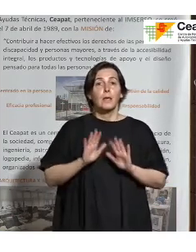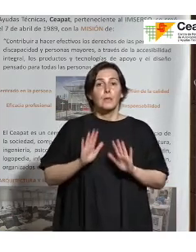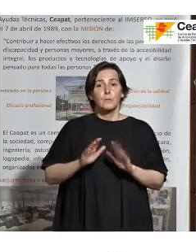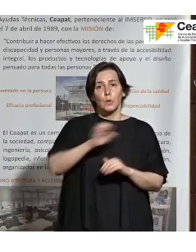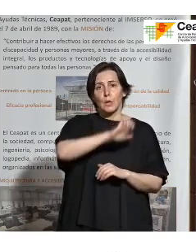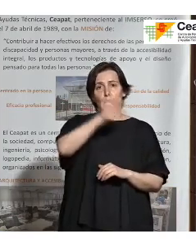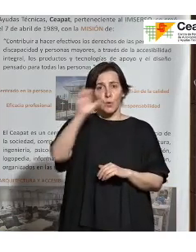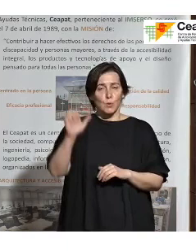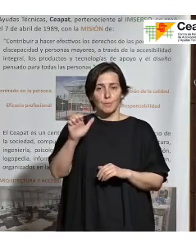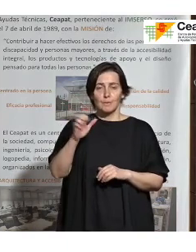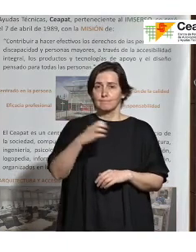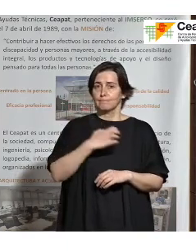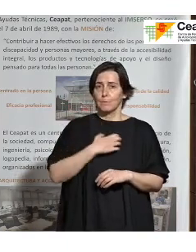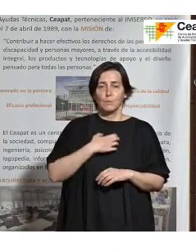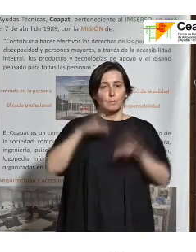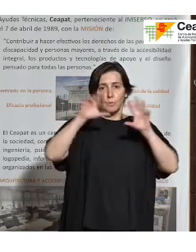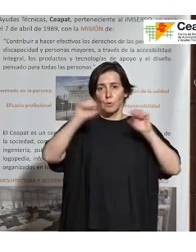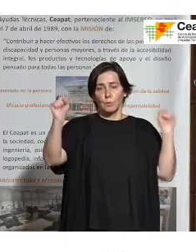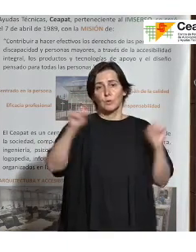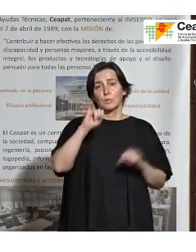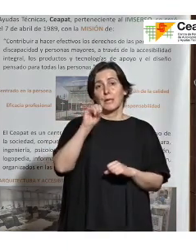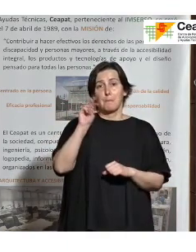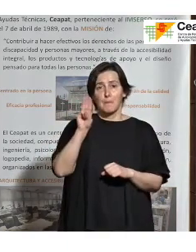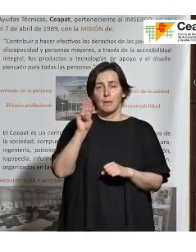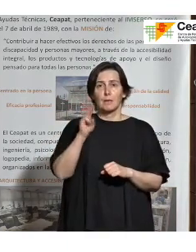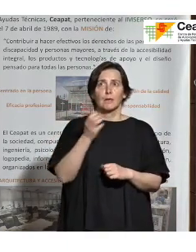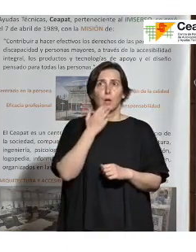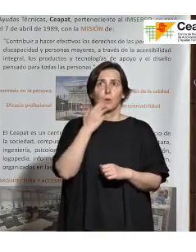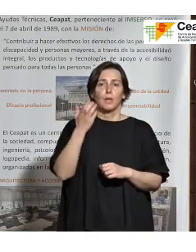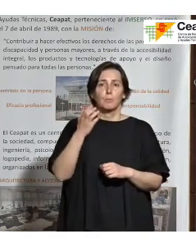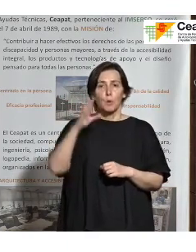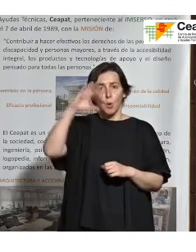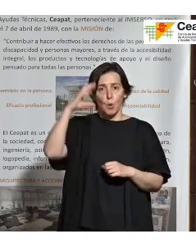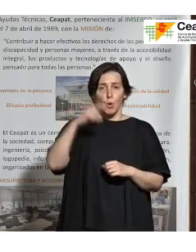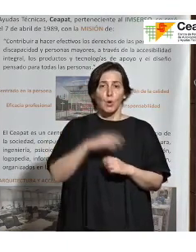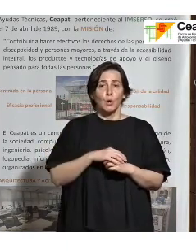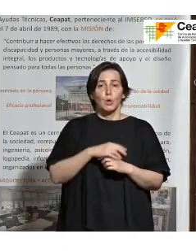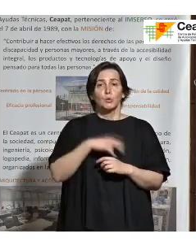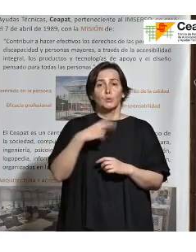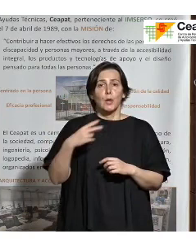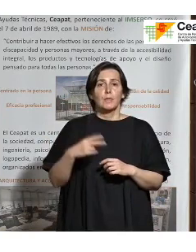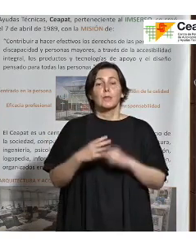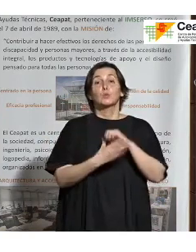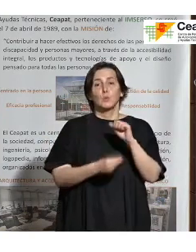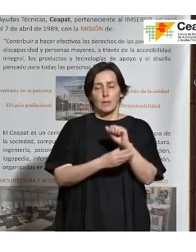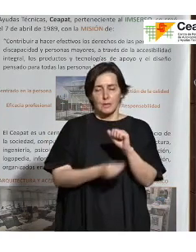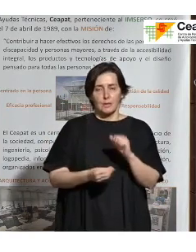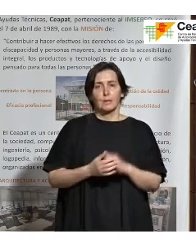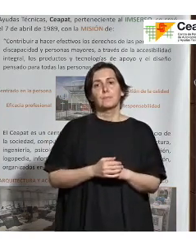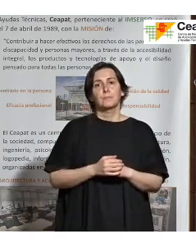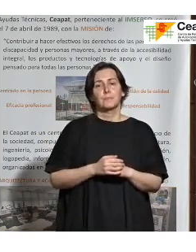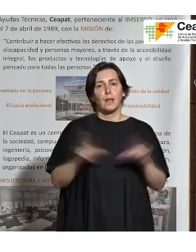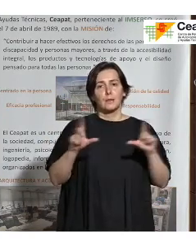tenemos esa posibilidad de tener todo protocolos IP como hacen por ejemplo en Suecia que son los proponentes de hacer este tipo de